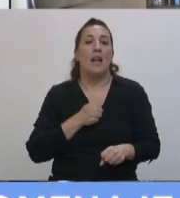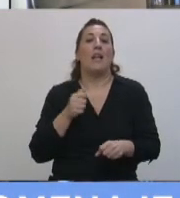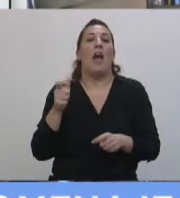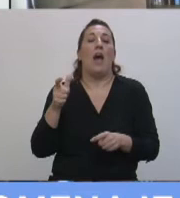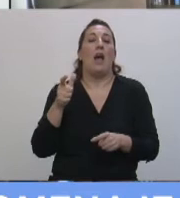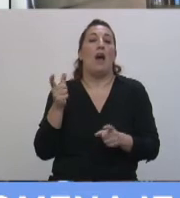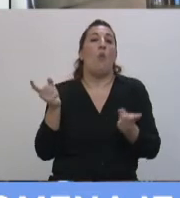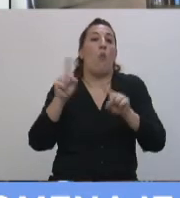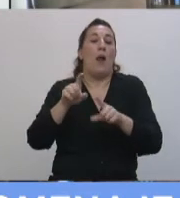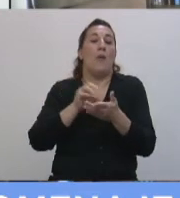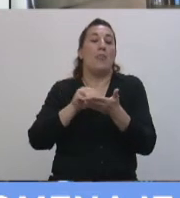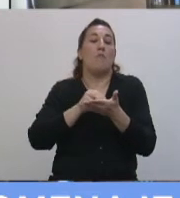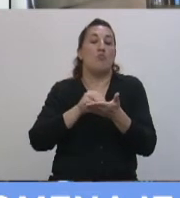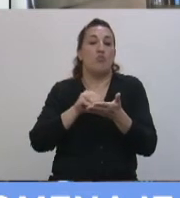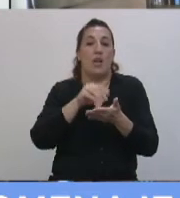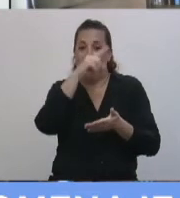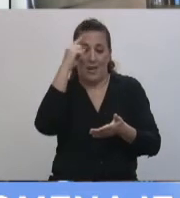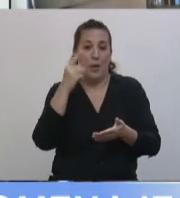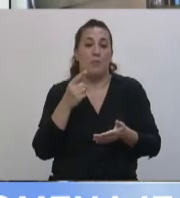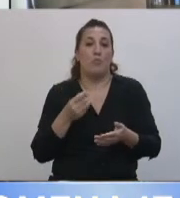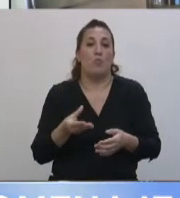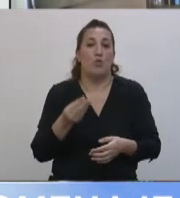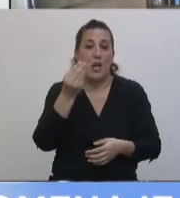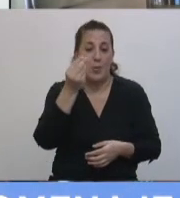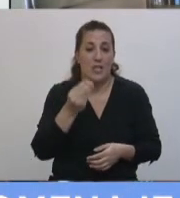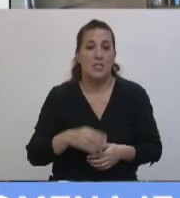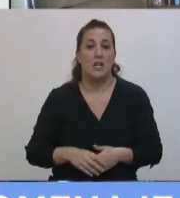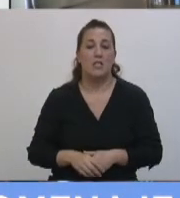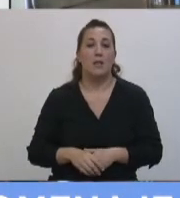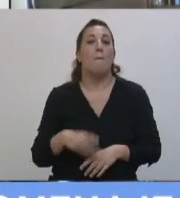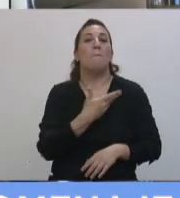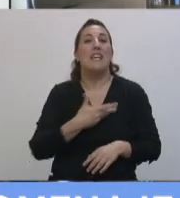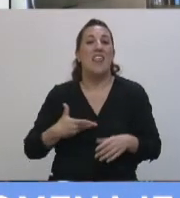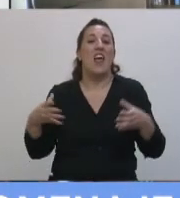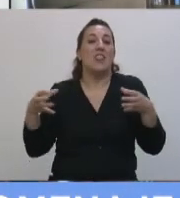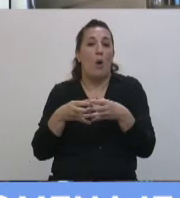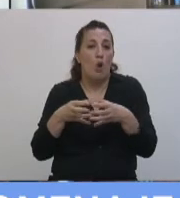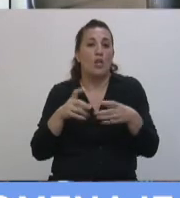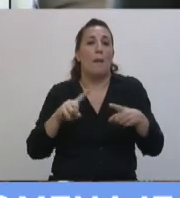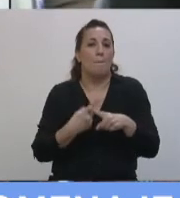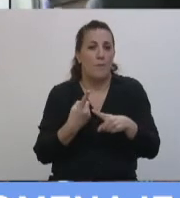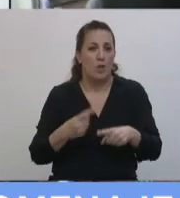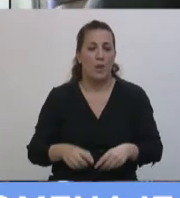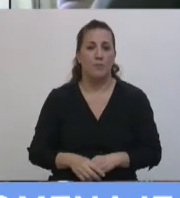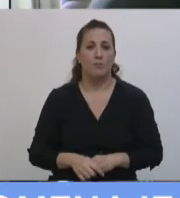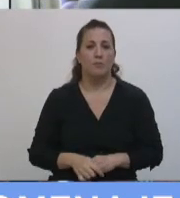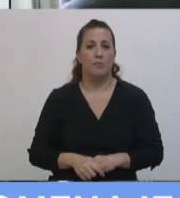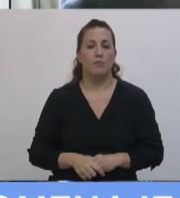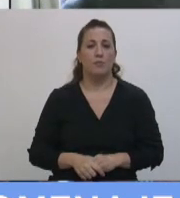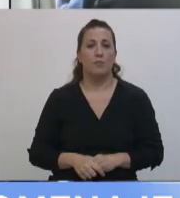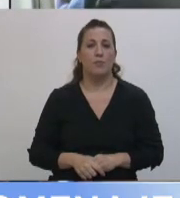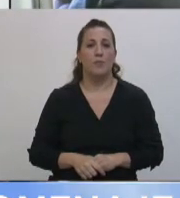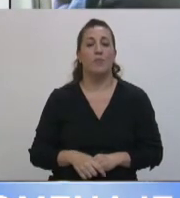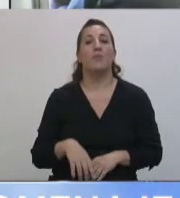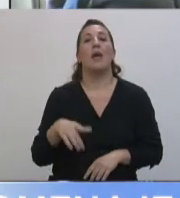provincial en este momento, varias veces presidenta del bloque. Y en este momento, casualmente, era la presidenta de la